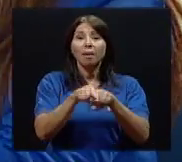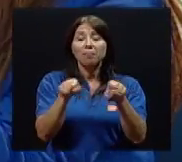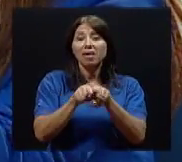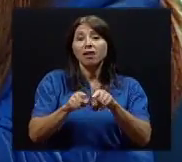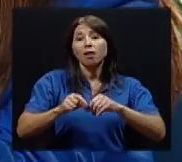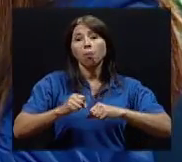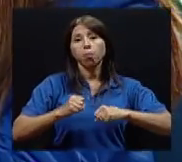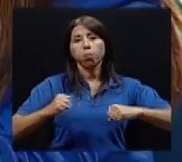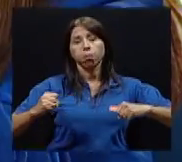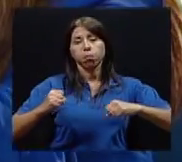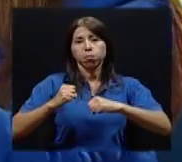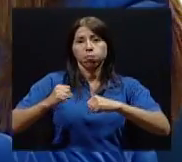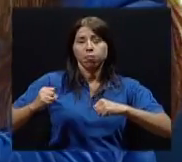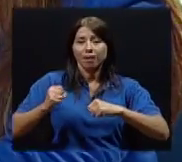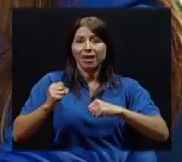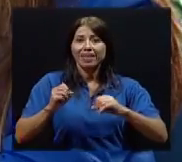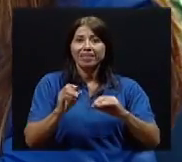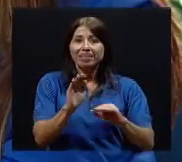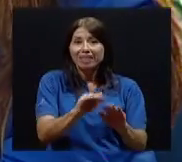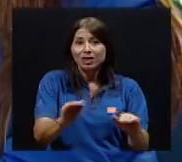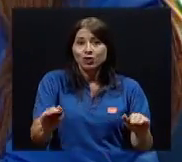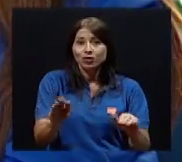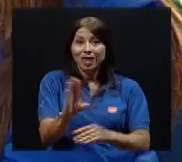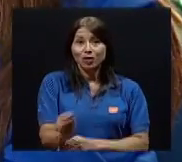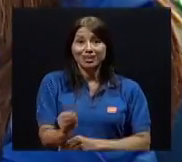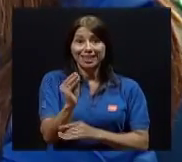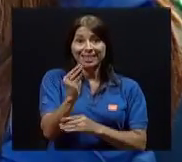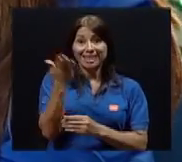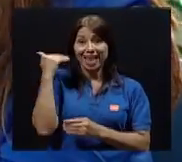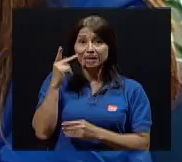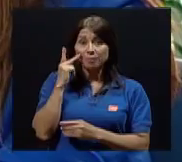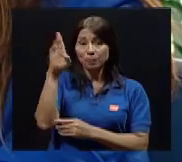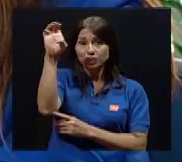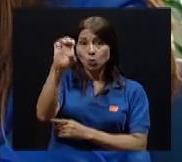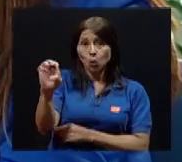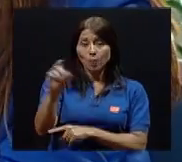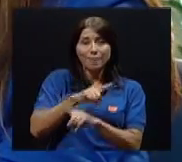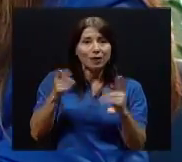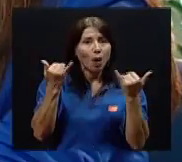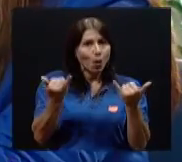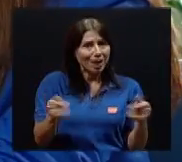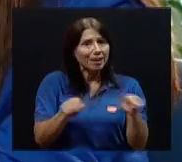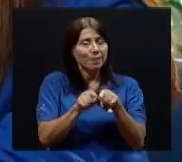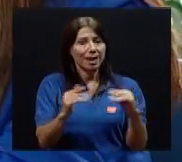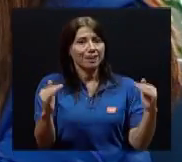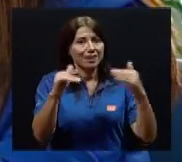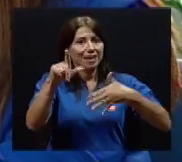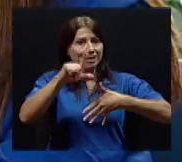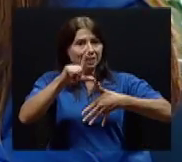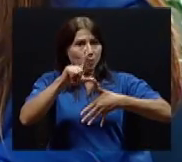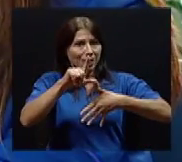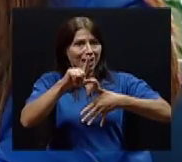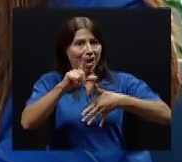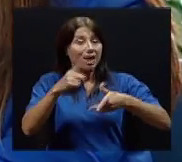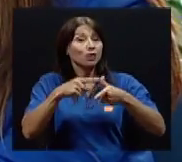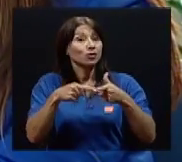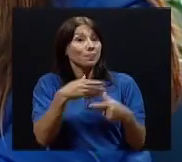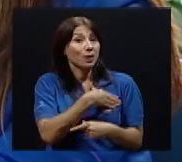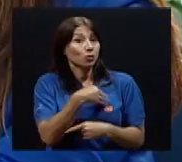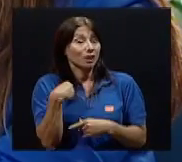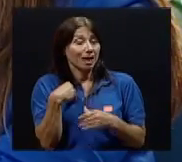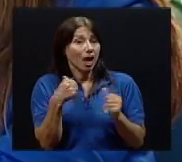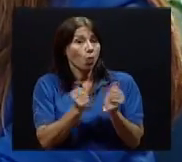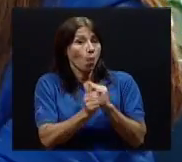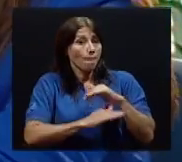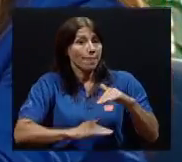veía casos de Europa, pero ahora también están afectando Latinoamérica. Y me gustaría entonces, Robelios, que con base a su experiencia nos comente también